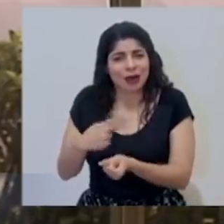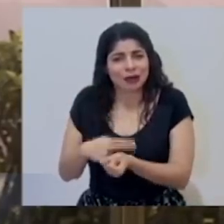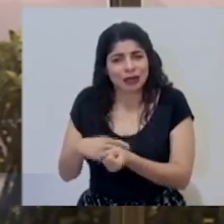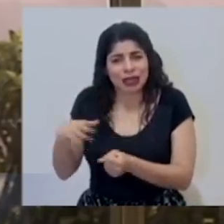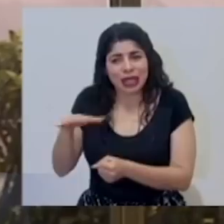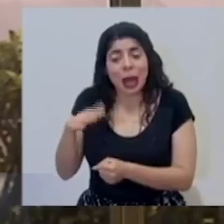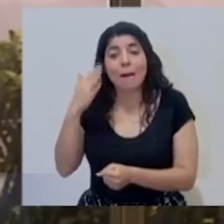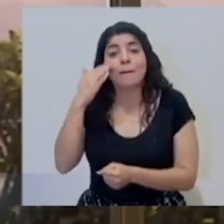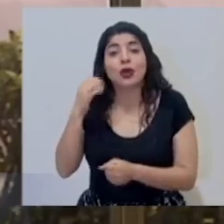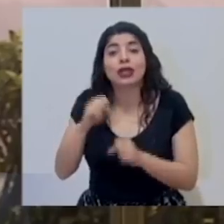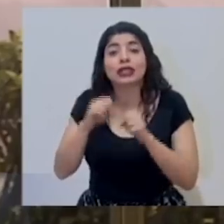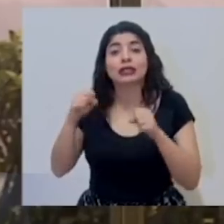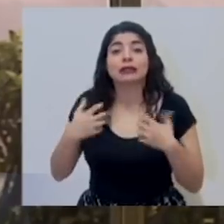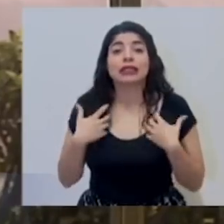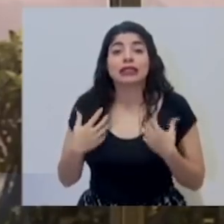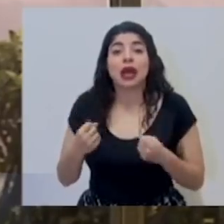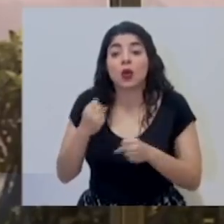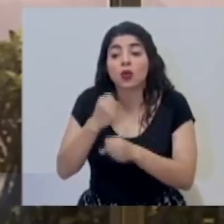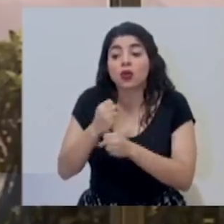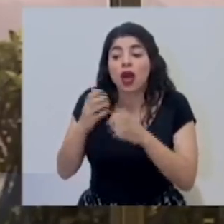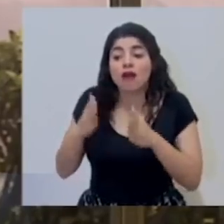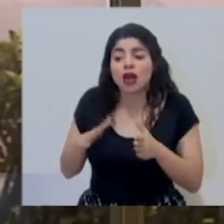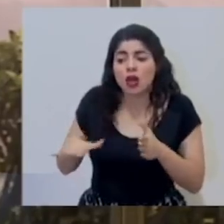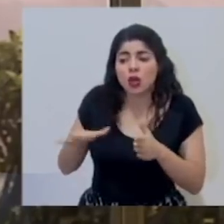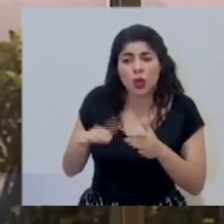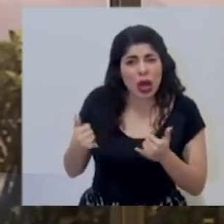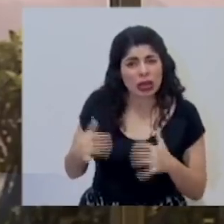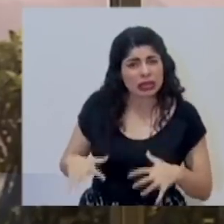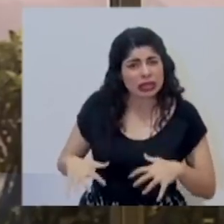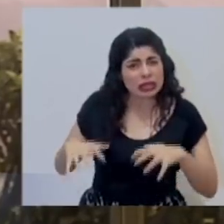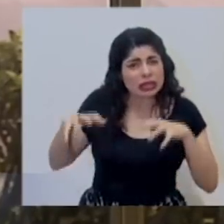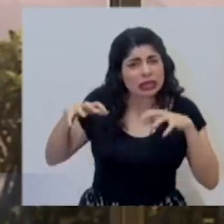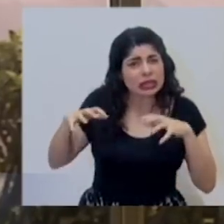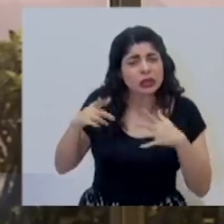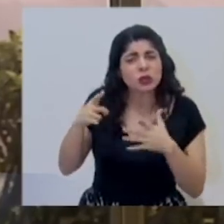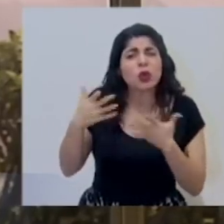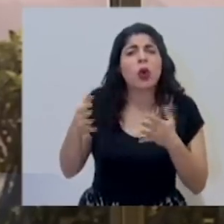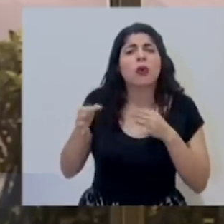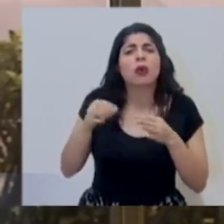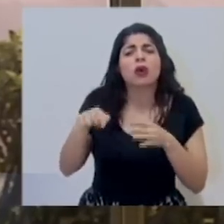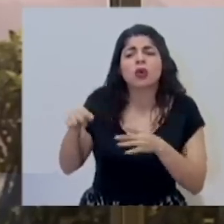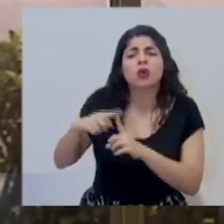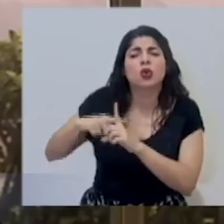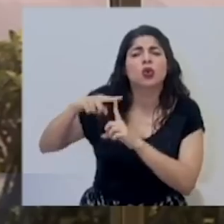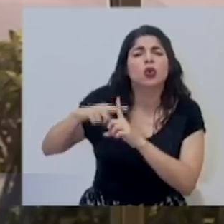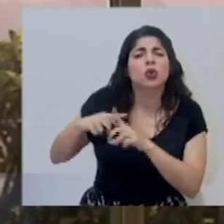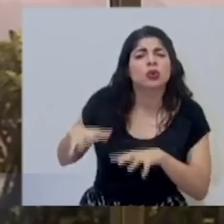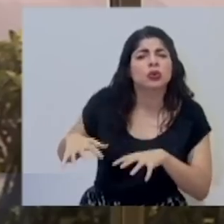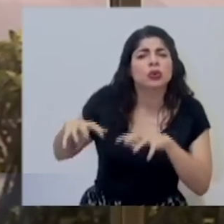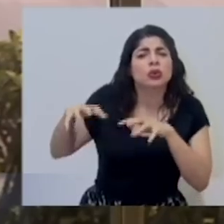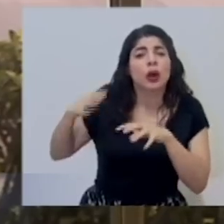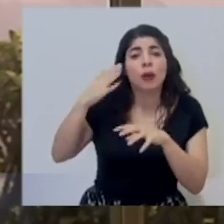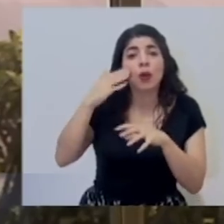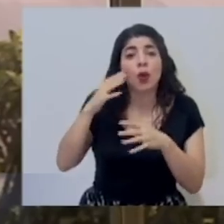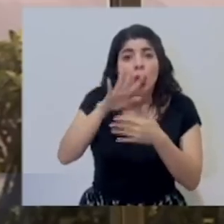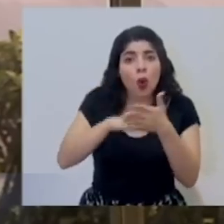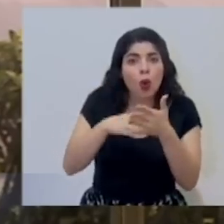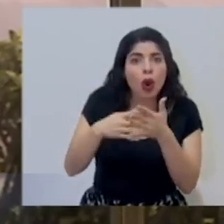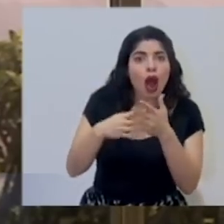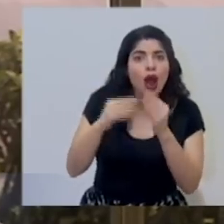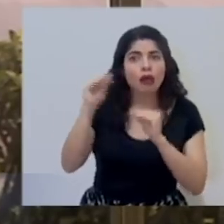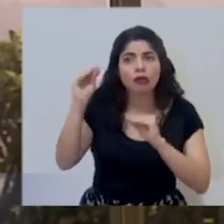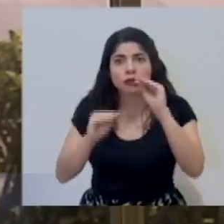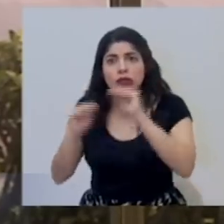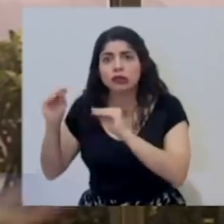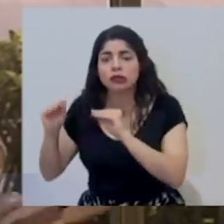personal del sistema de salud, ¿en qué nivel está ese estrés en estos momentos? ¿Cómo lo describiría usted en cuanto a la reacuación de horarios que